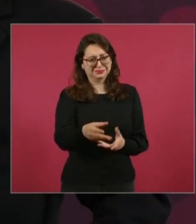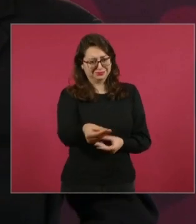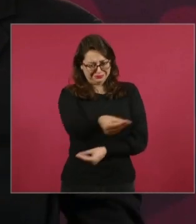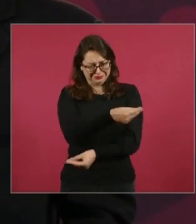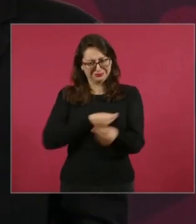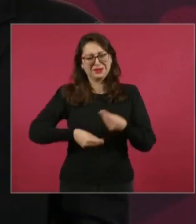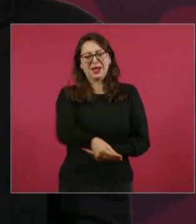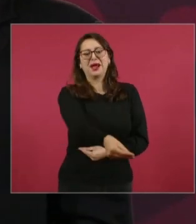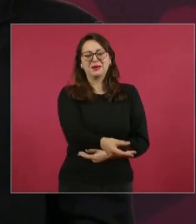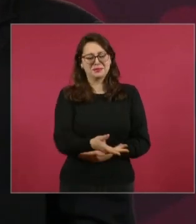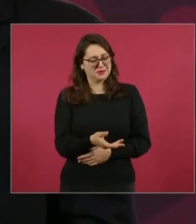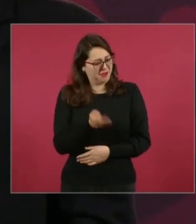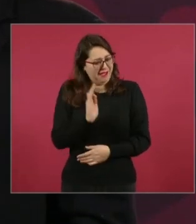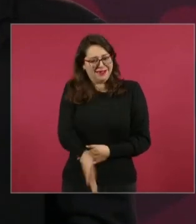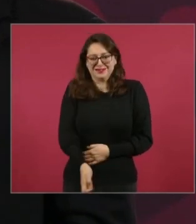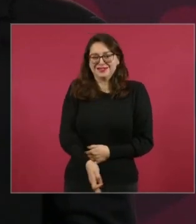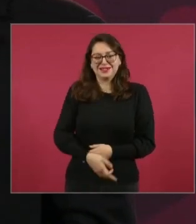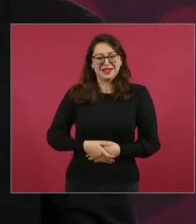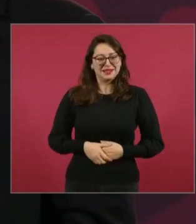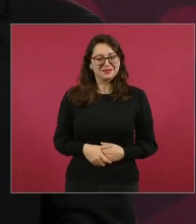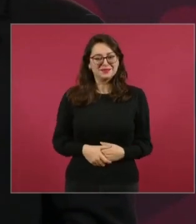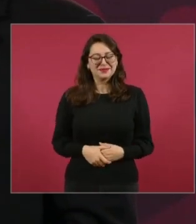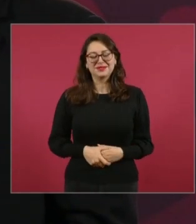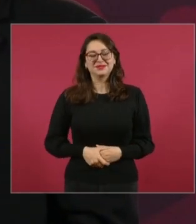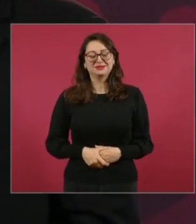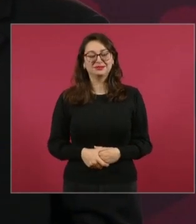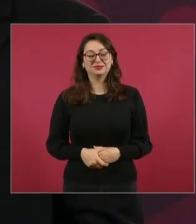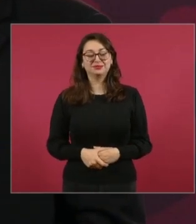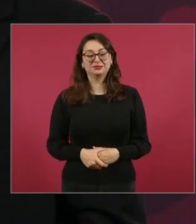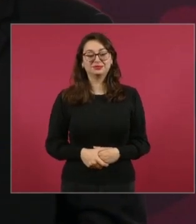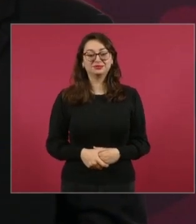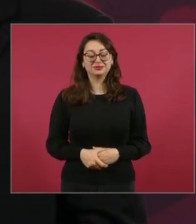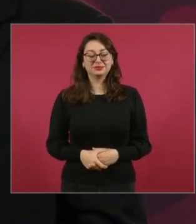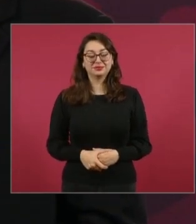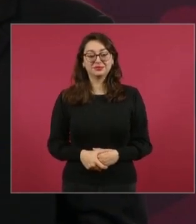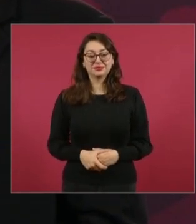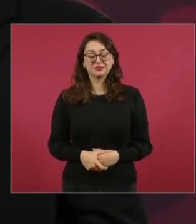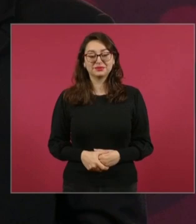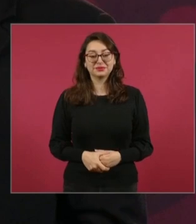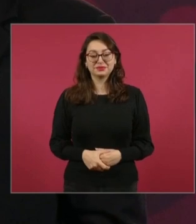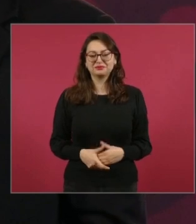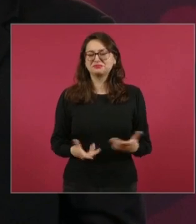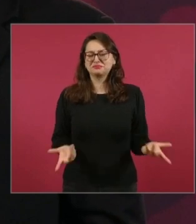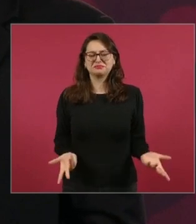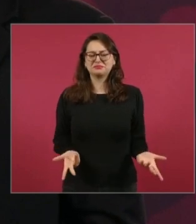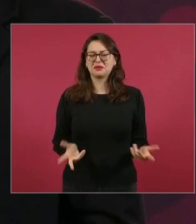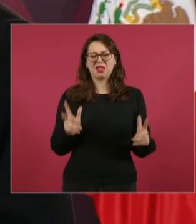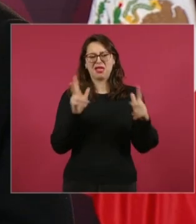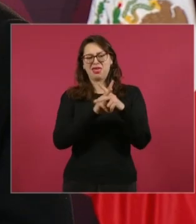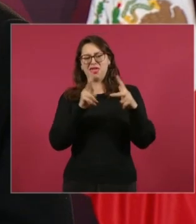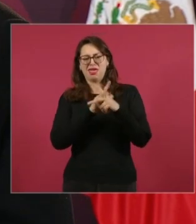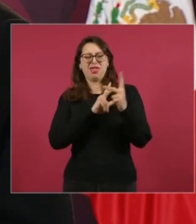de pleito,